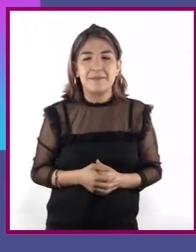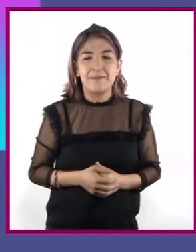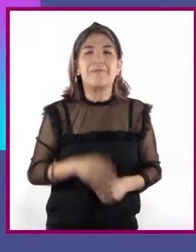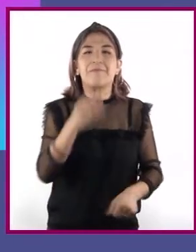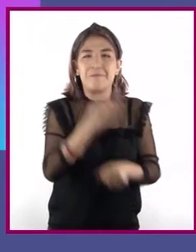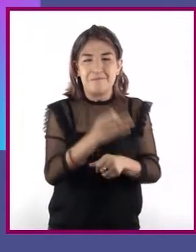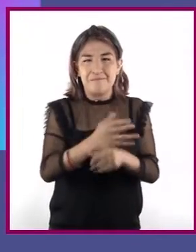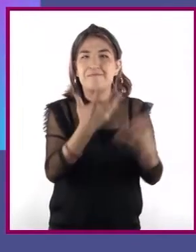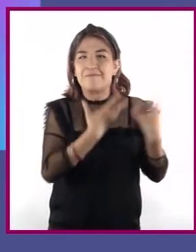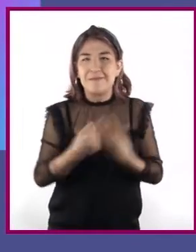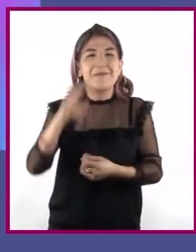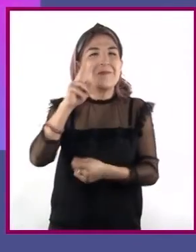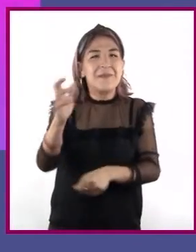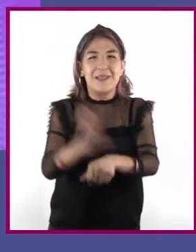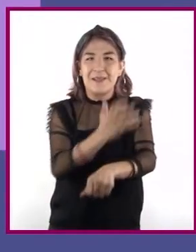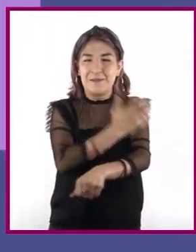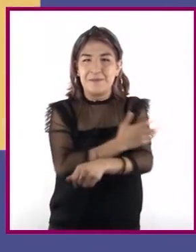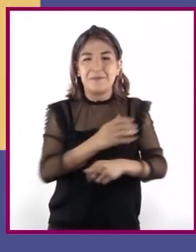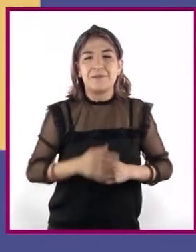¡Acompáñenme a descubrirlo!